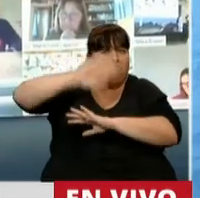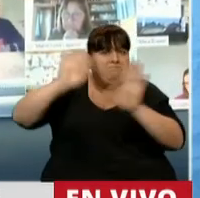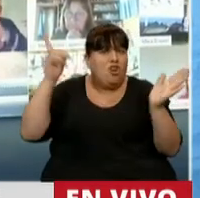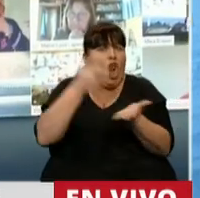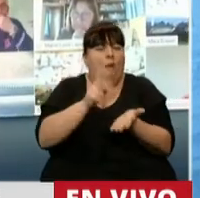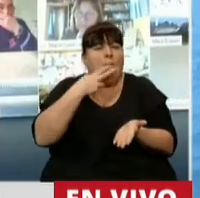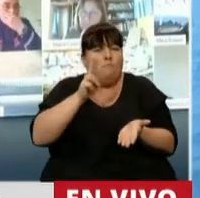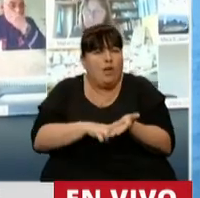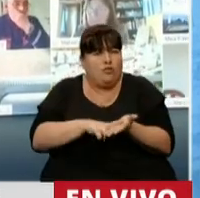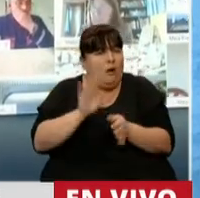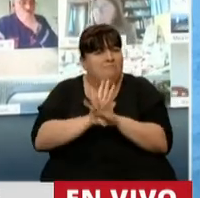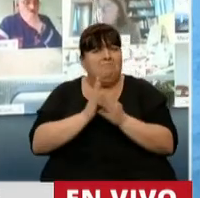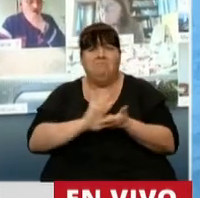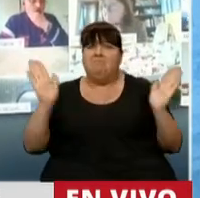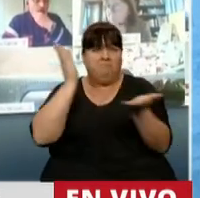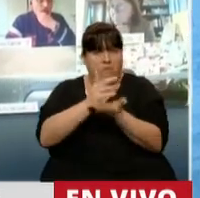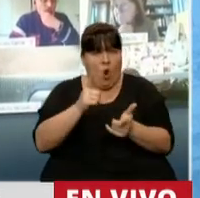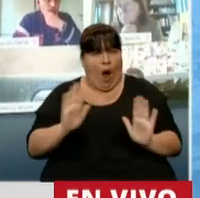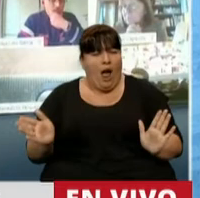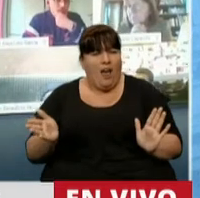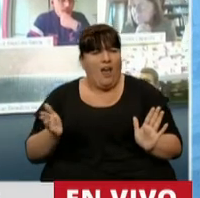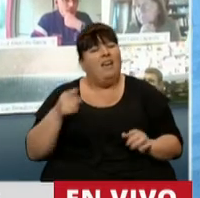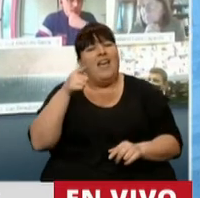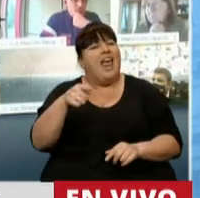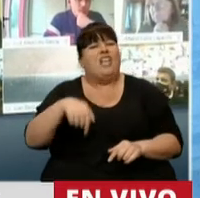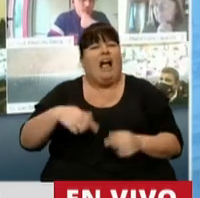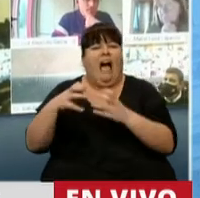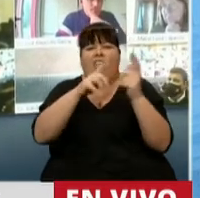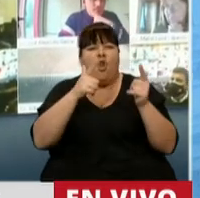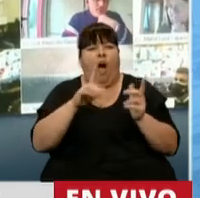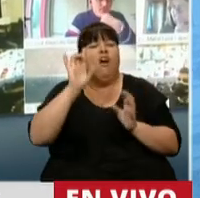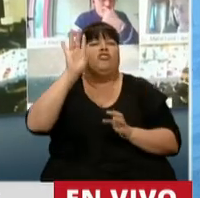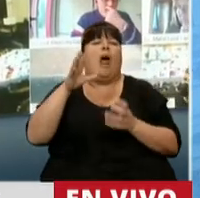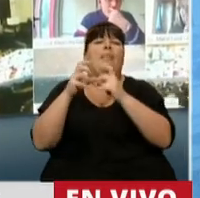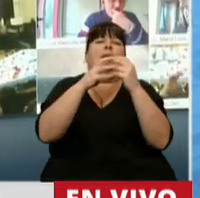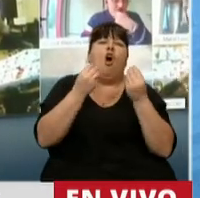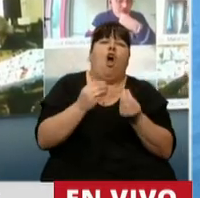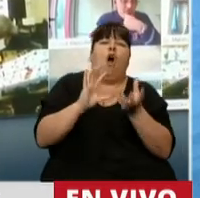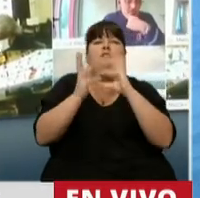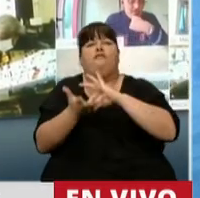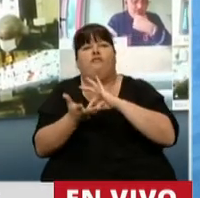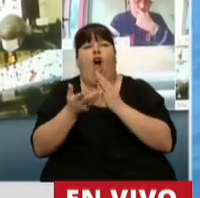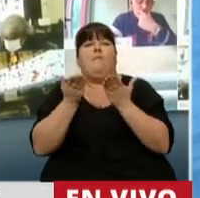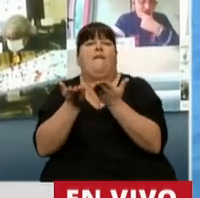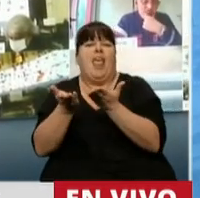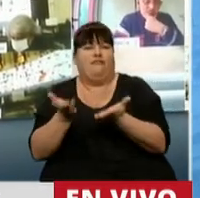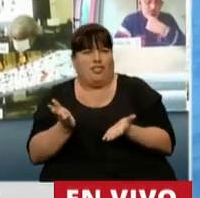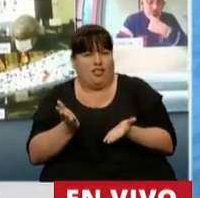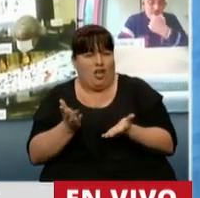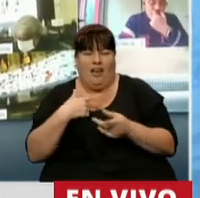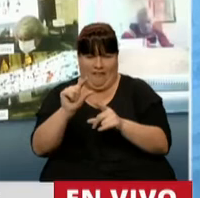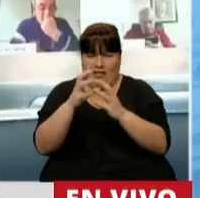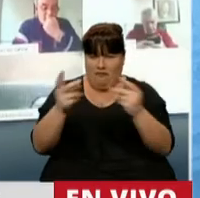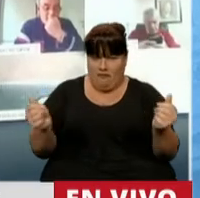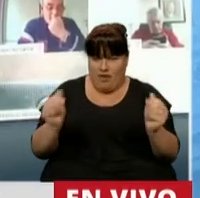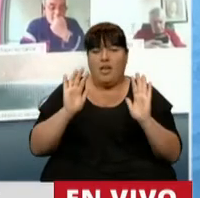y tienen absoluta impunidad. Bueno, eso no se está discutiendo en este Congreso, sino que se discute cómo darle beneficio. Ya voy